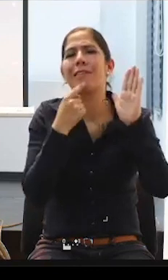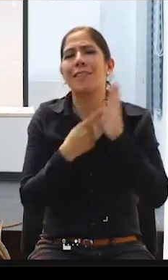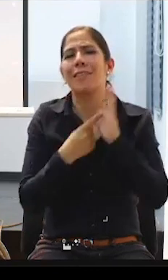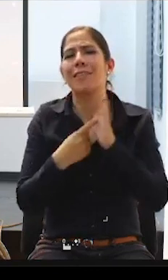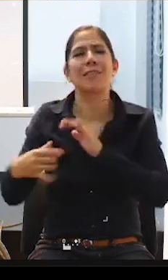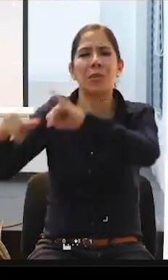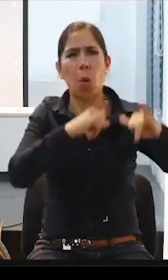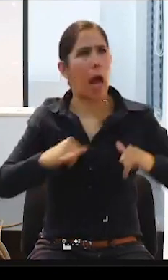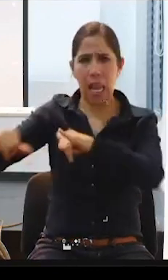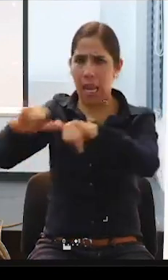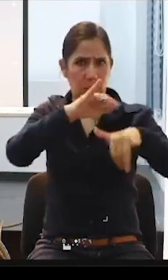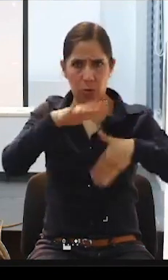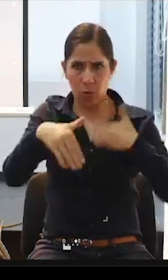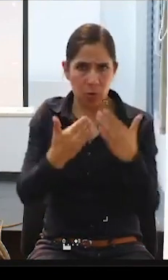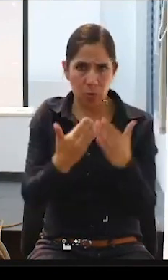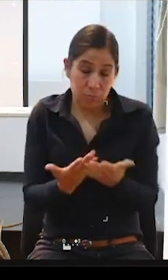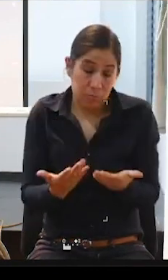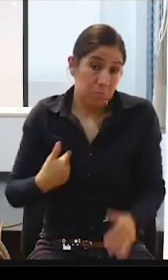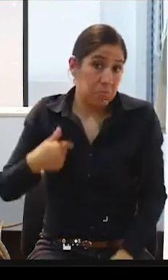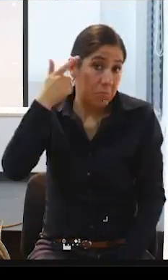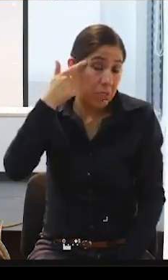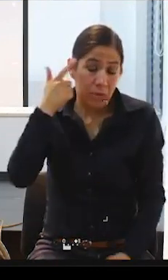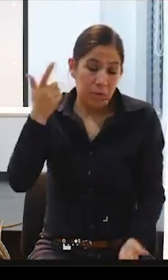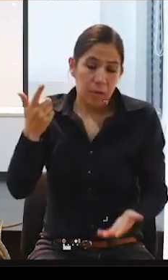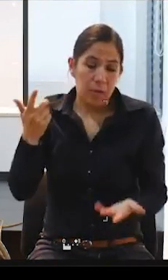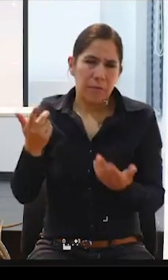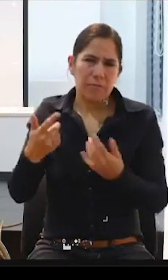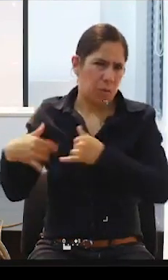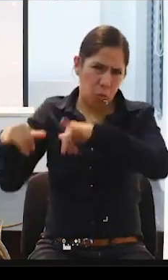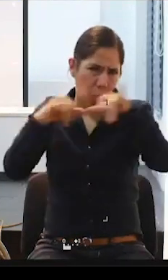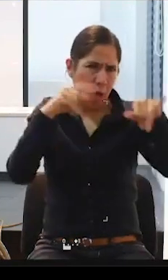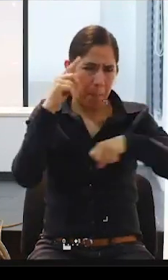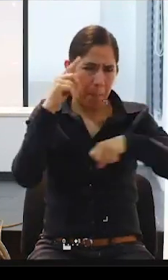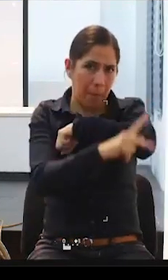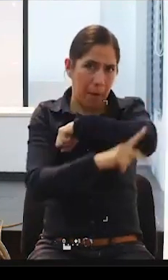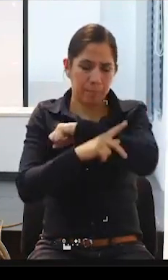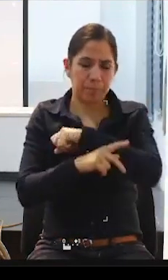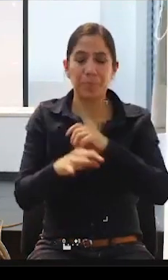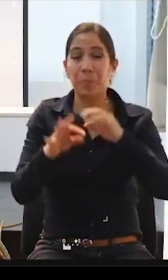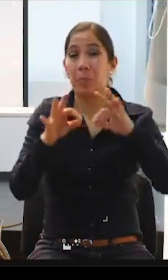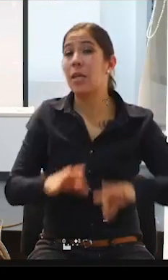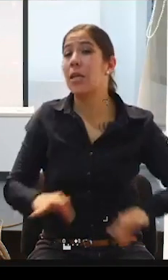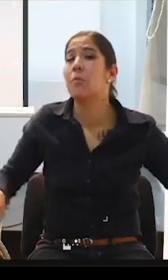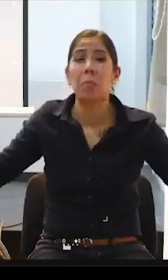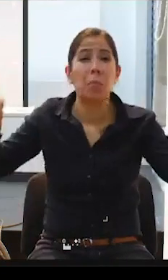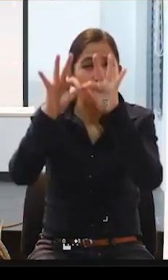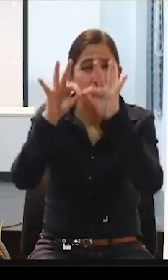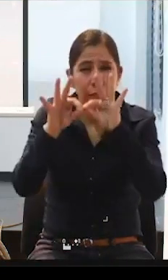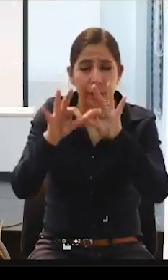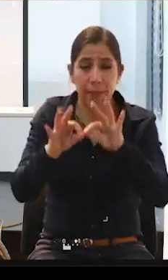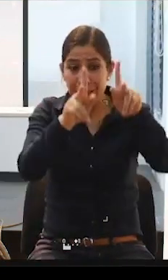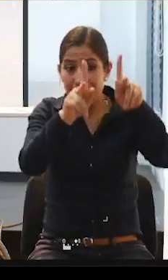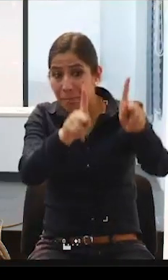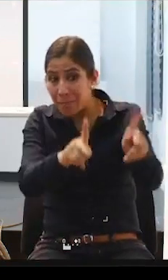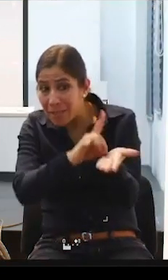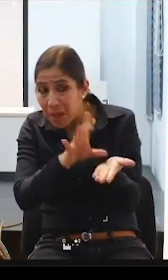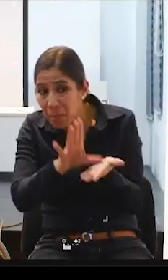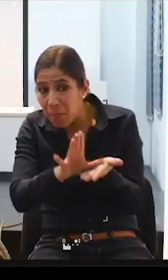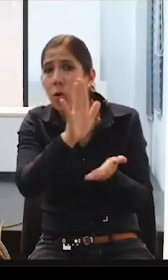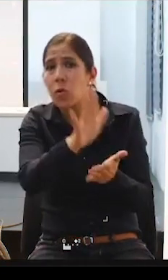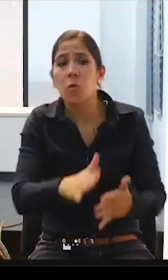asumo que en todas, ¿verdad? Independientemente de los países, es reivindicar la dignidad humana que tenemos, ¿verdad? Porque